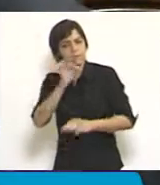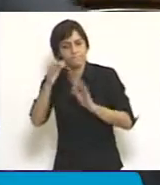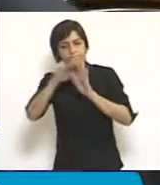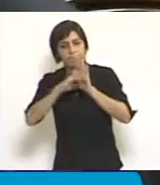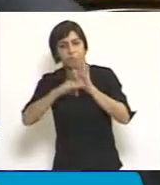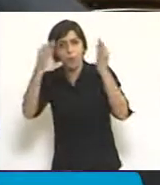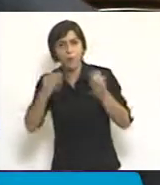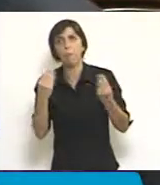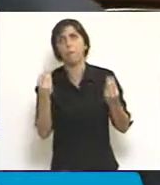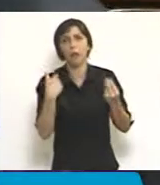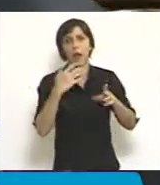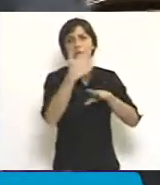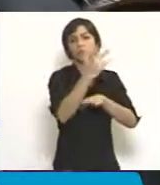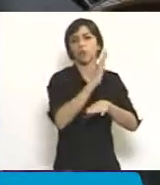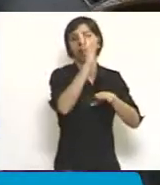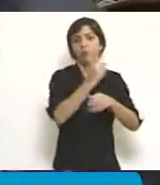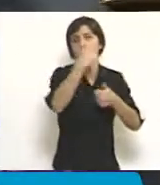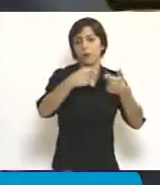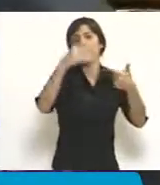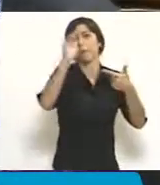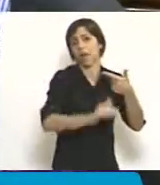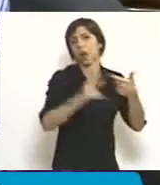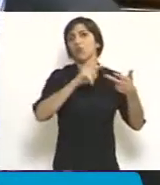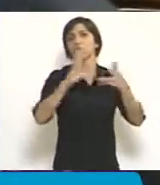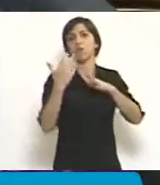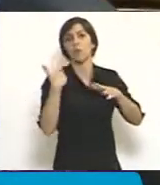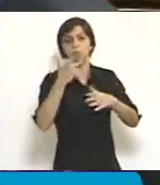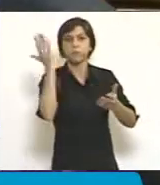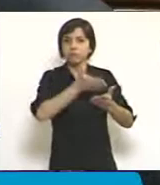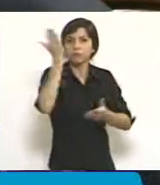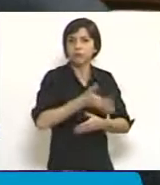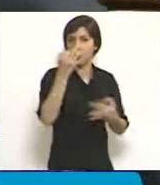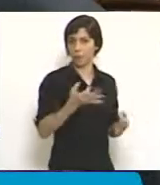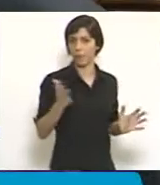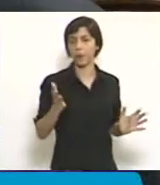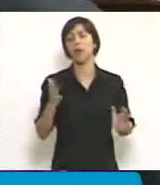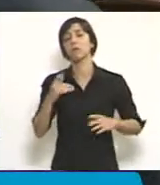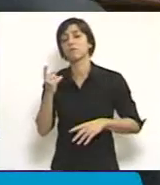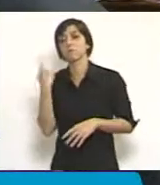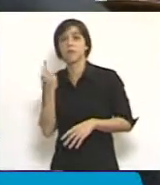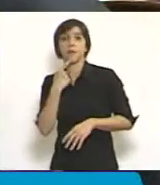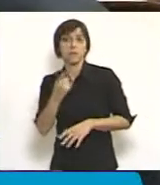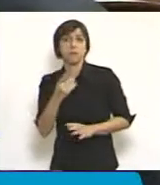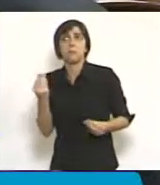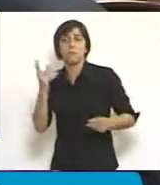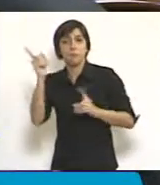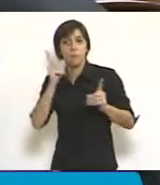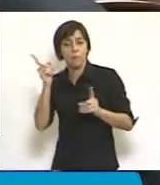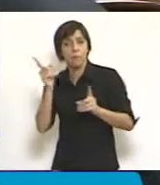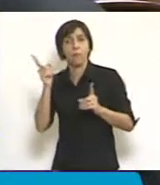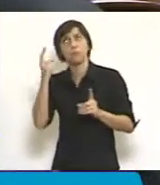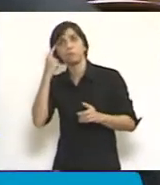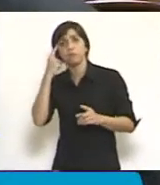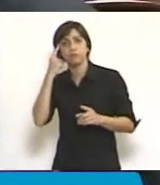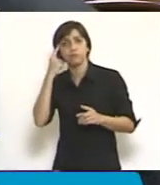evitamos que haya impunidad determinados delitos. Y digo esto porque se da una paradoja que es la que tendríamos que